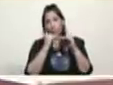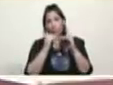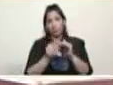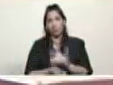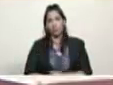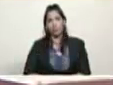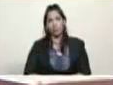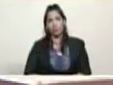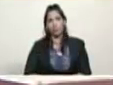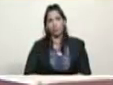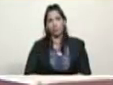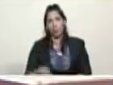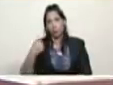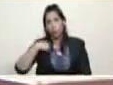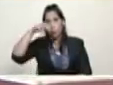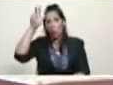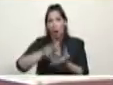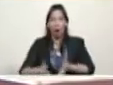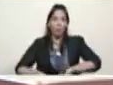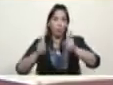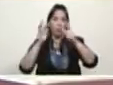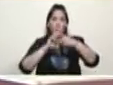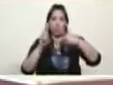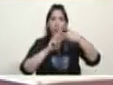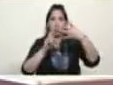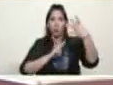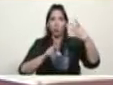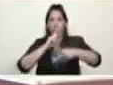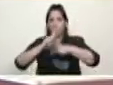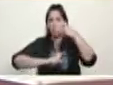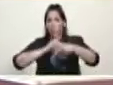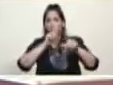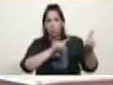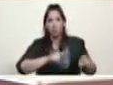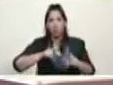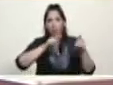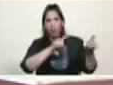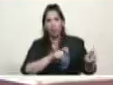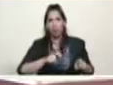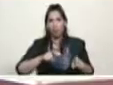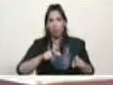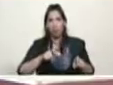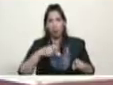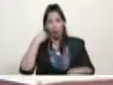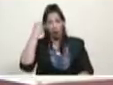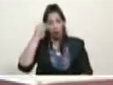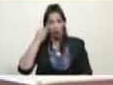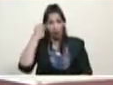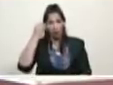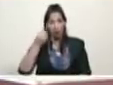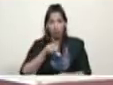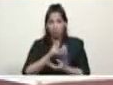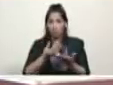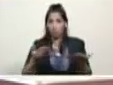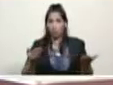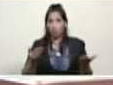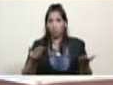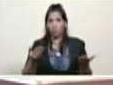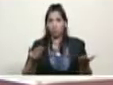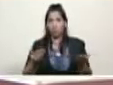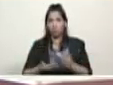He aprobado unos recursos, deben saber los productores agrícolas, háganle saber ustedes a los productores agrícolas